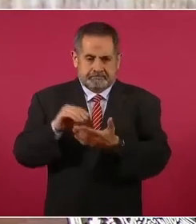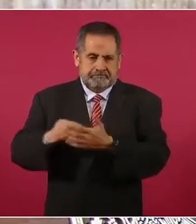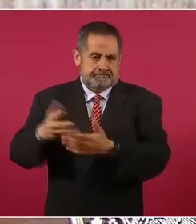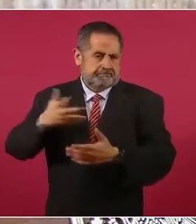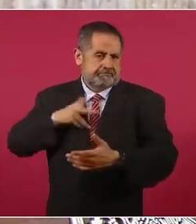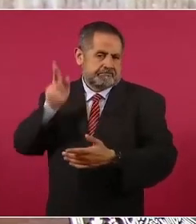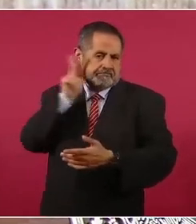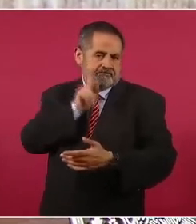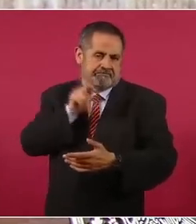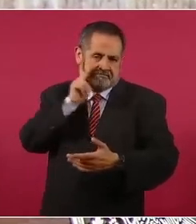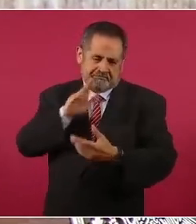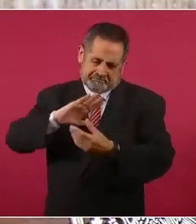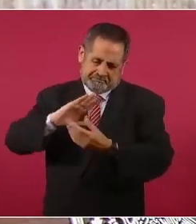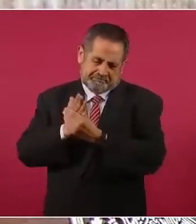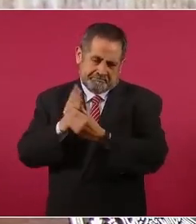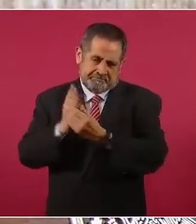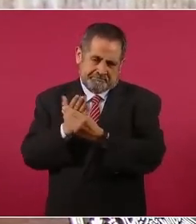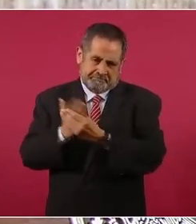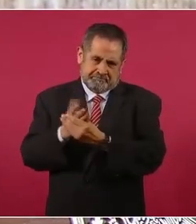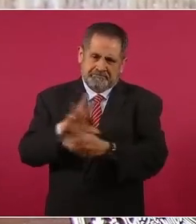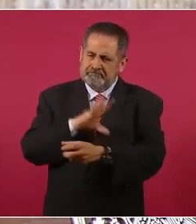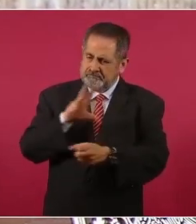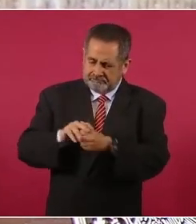y se van a seguir reforzando.